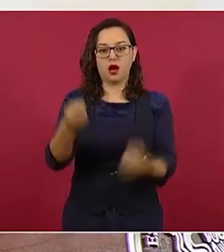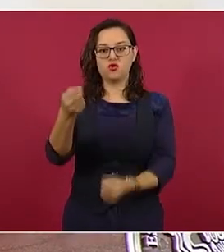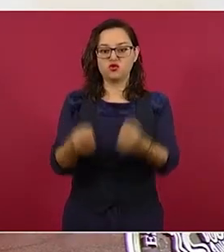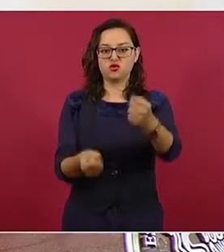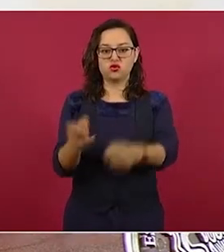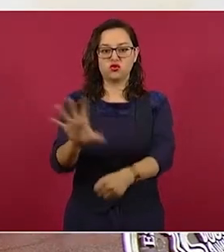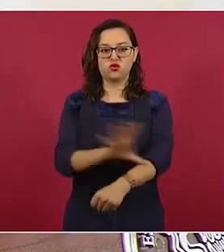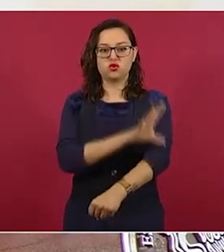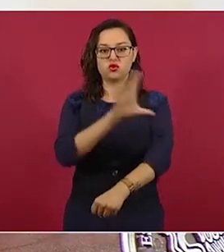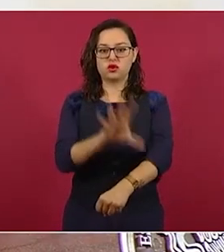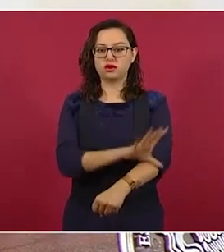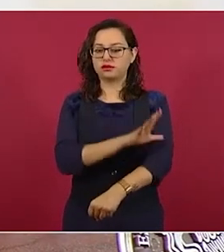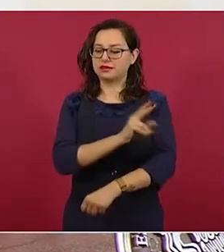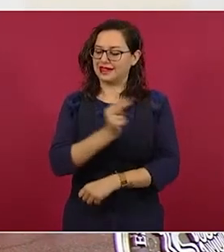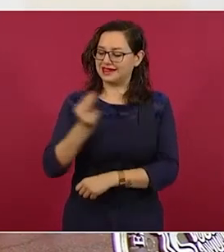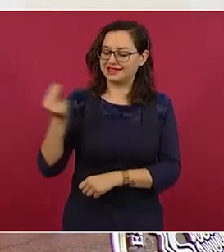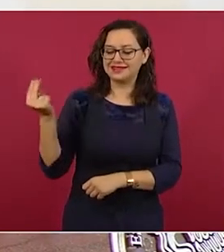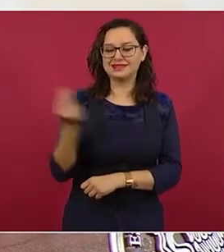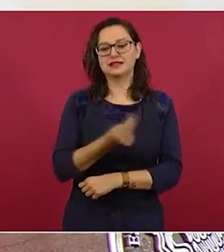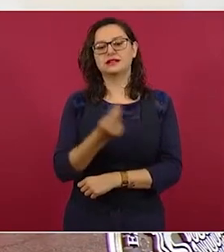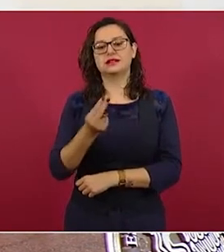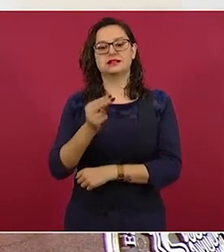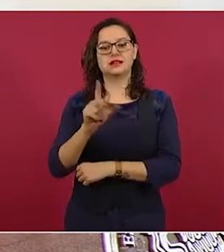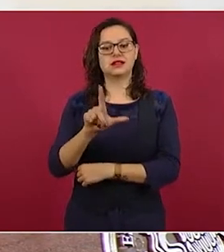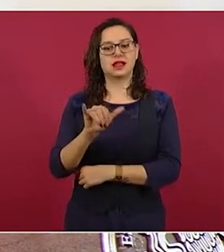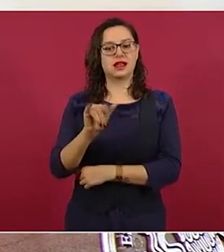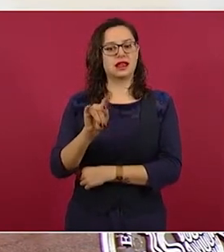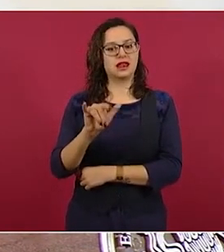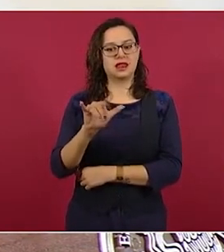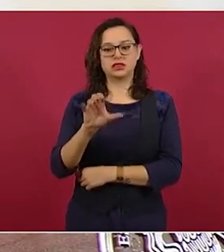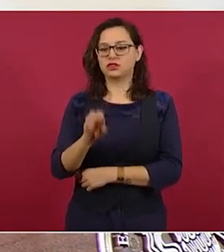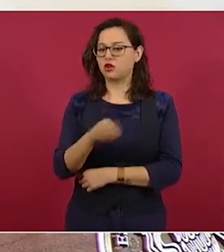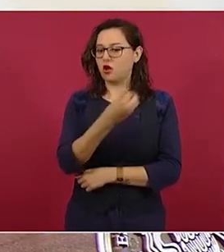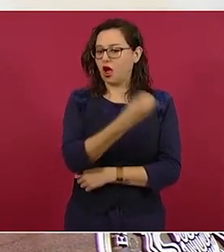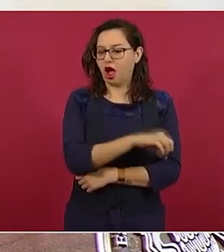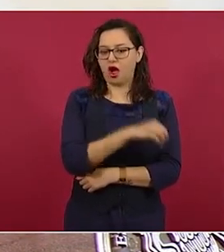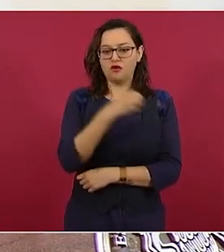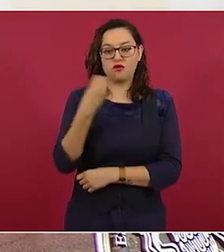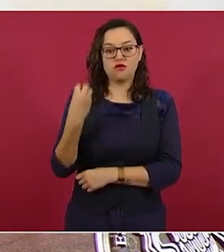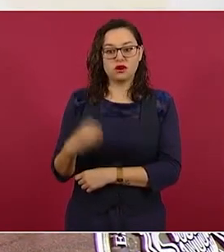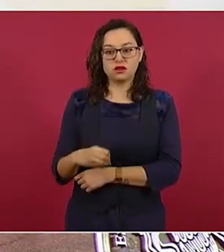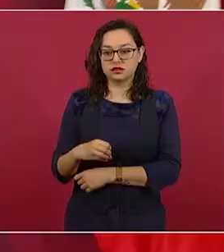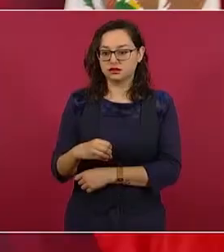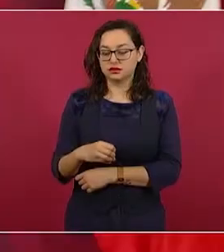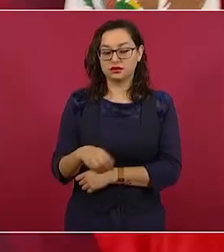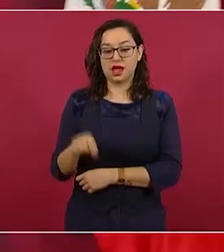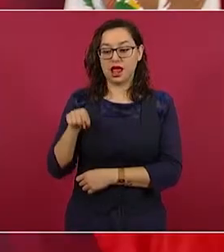requieren del litio y está aumentando el precio